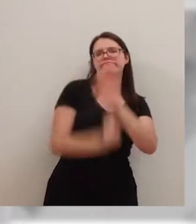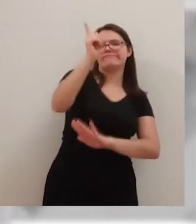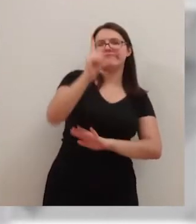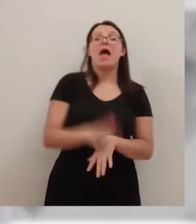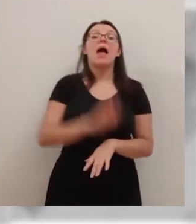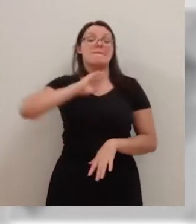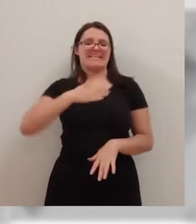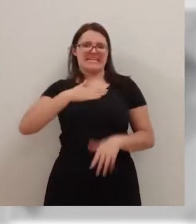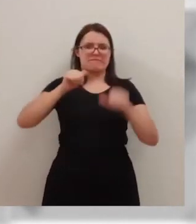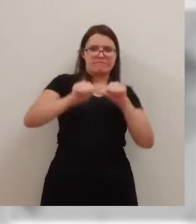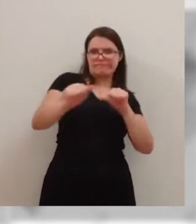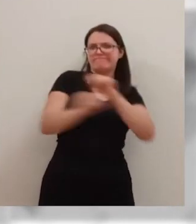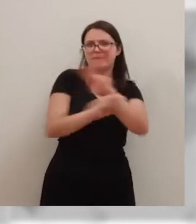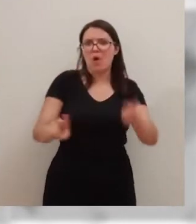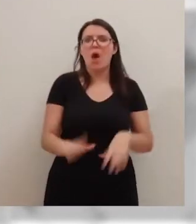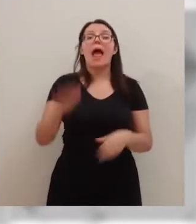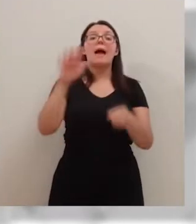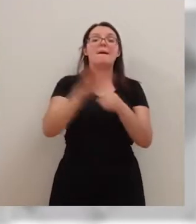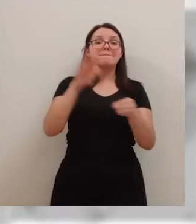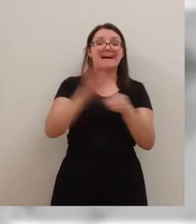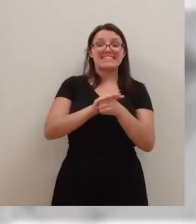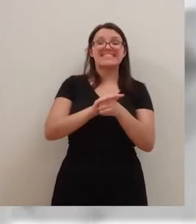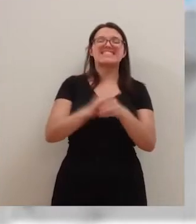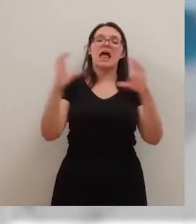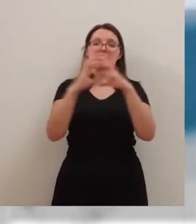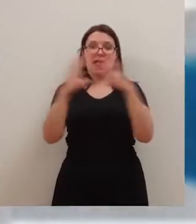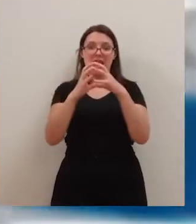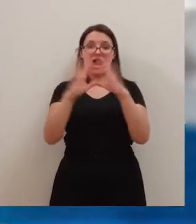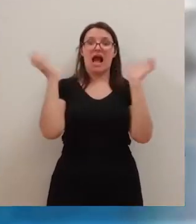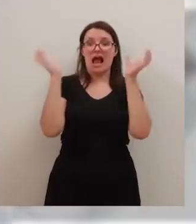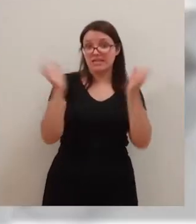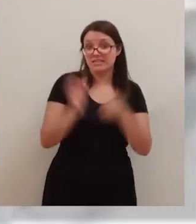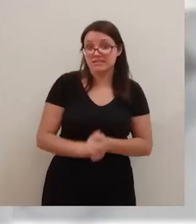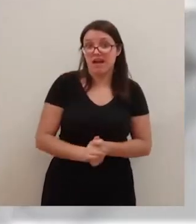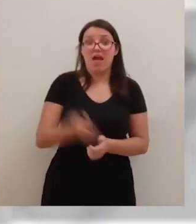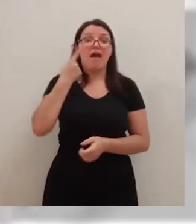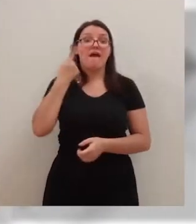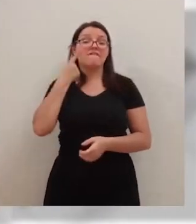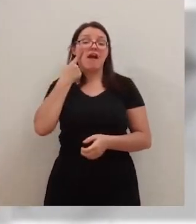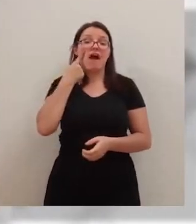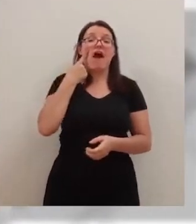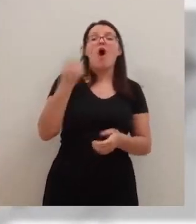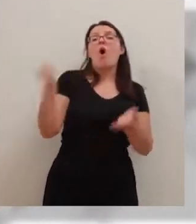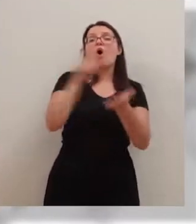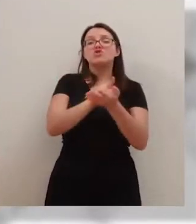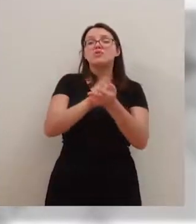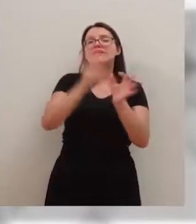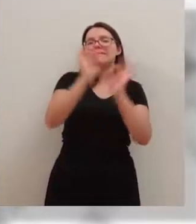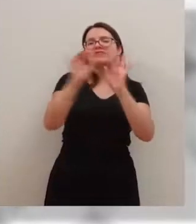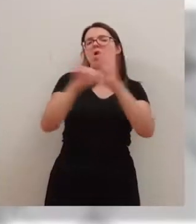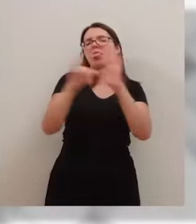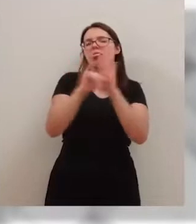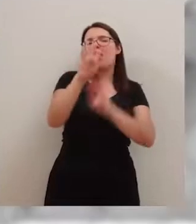llegará a partir de mañana. El martes el nivel de alerta se eleva a naranja y es que la previsión es que las temperaturas de nuevo vuelvan a rozar los